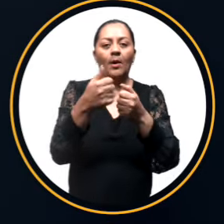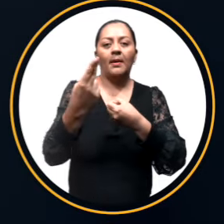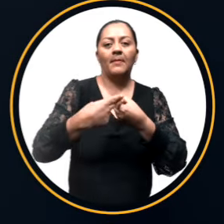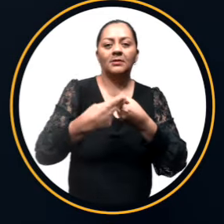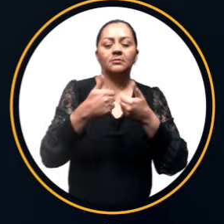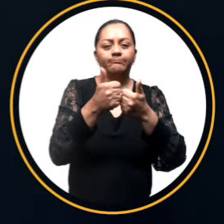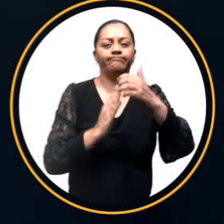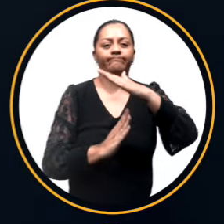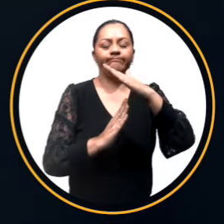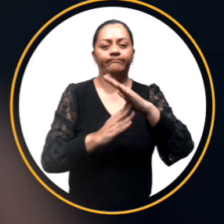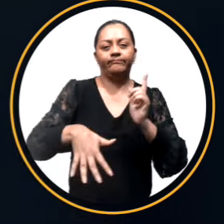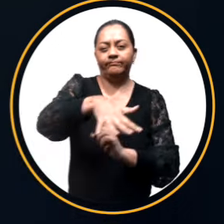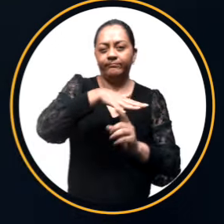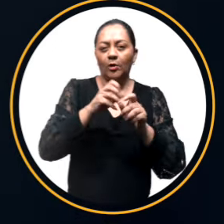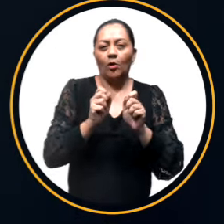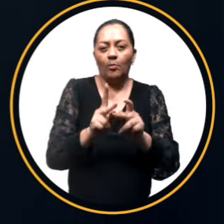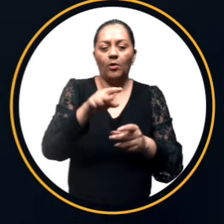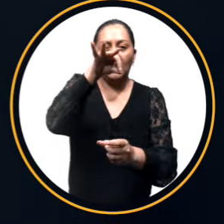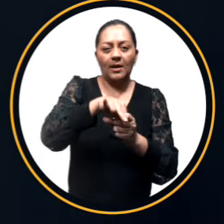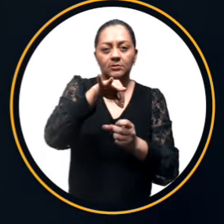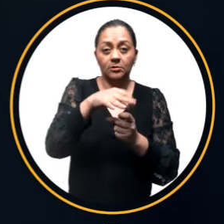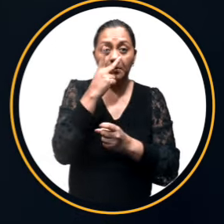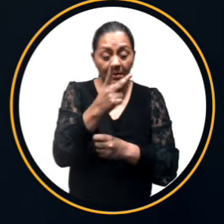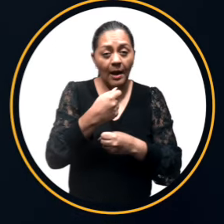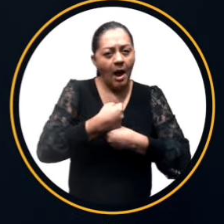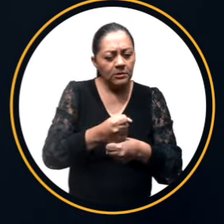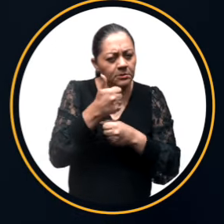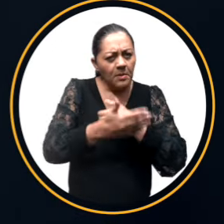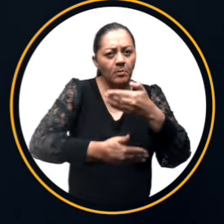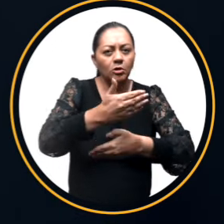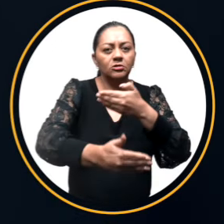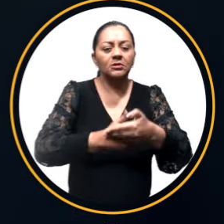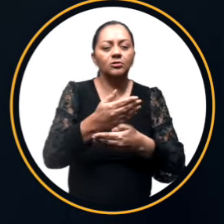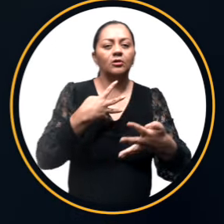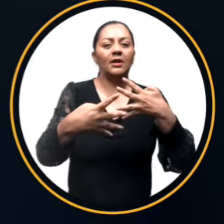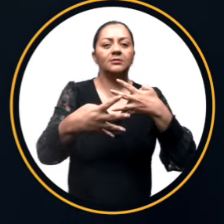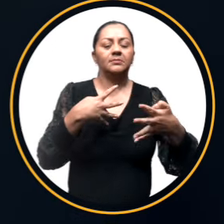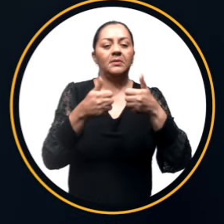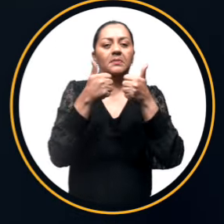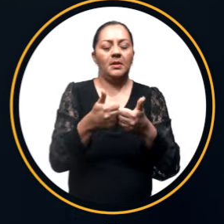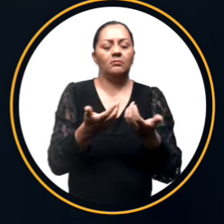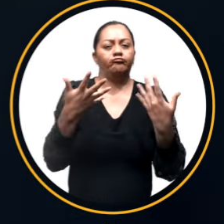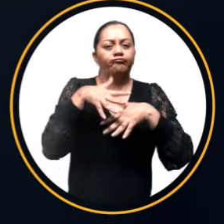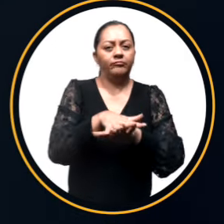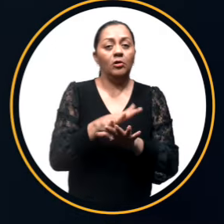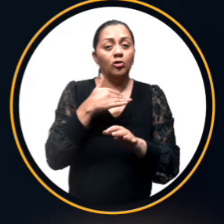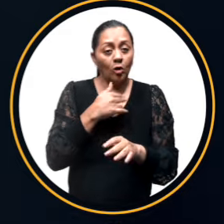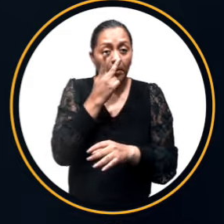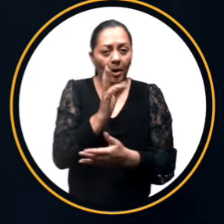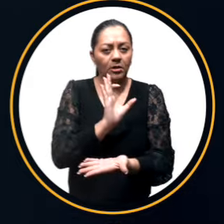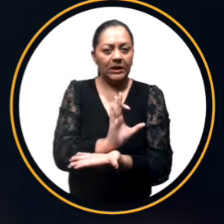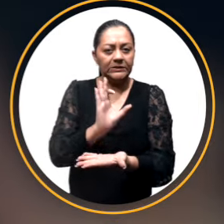haber participado pacíficamente, las autoridades electorales, por haber realizado un proceso transparente, íntegro. Nosotros